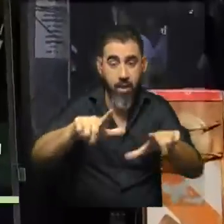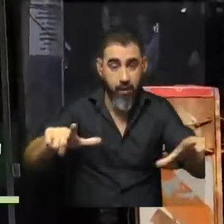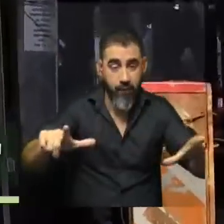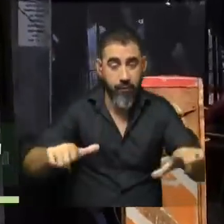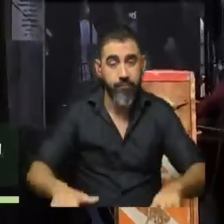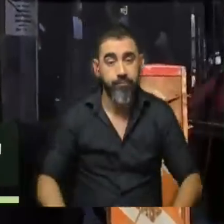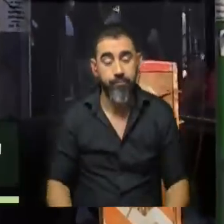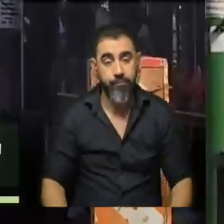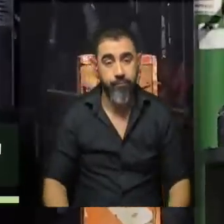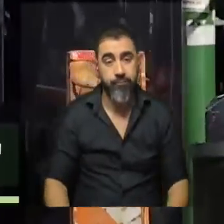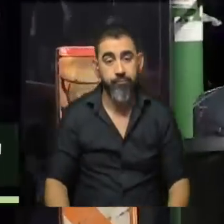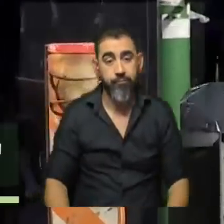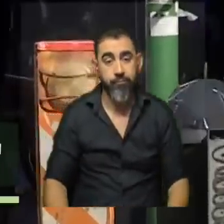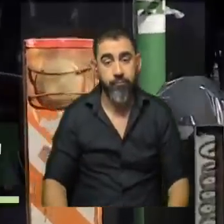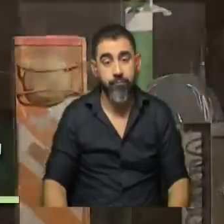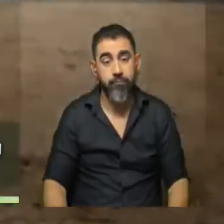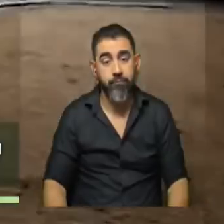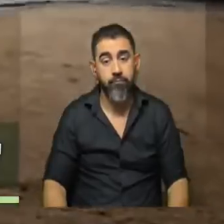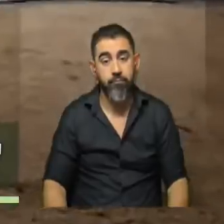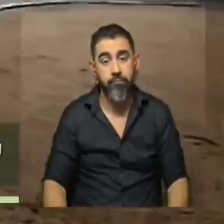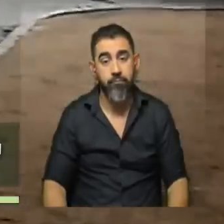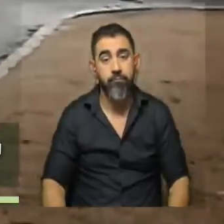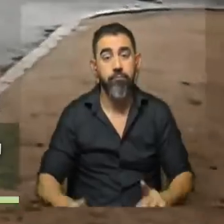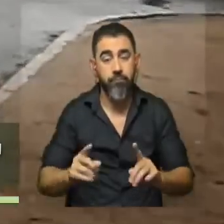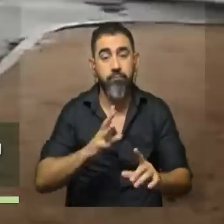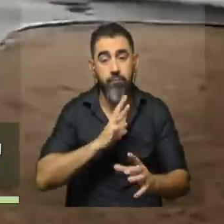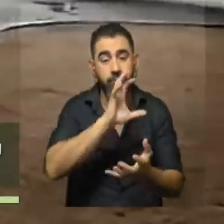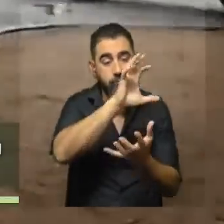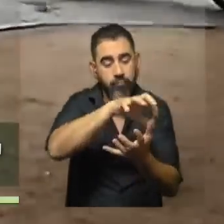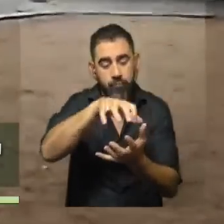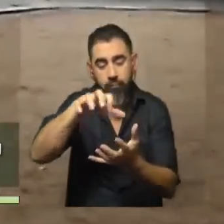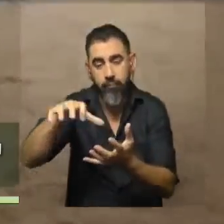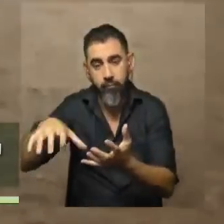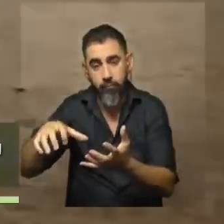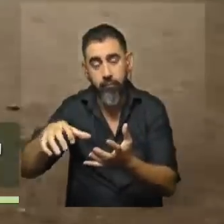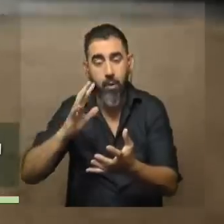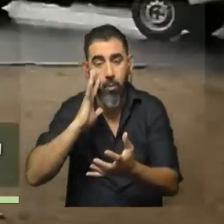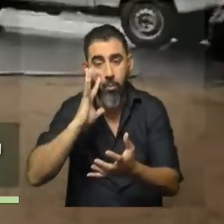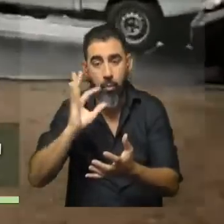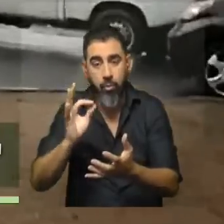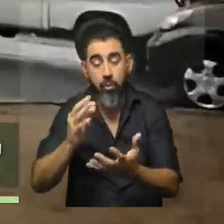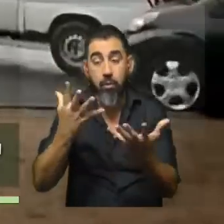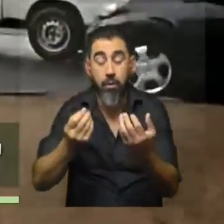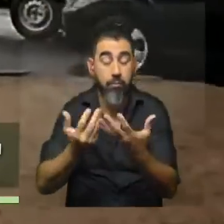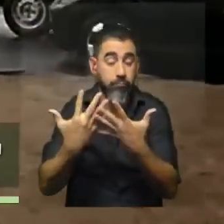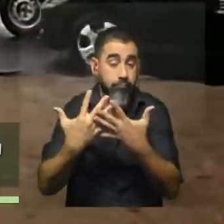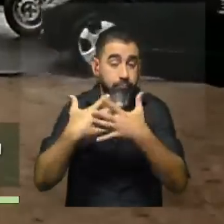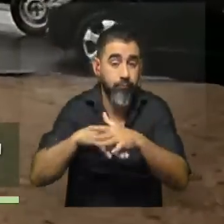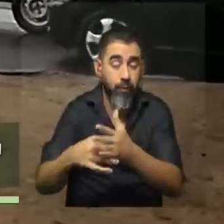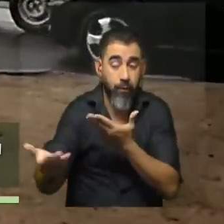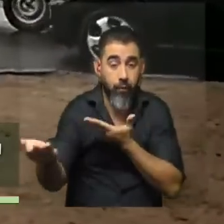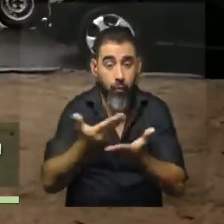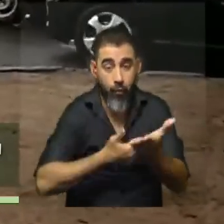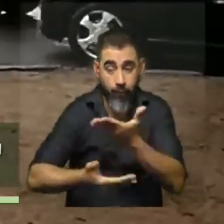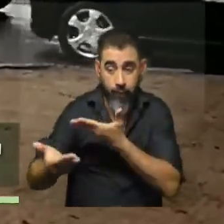y eso ha traído un montón de puestos y, bueno, con los que estamos tratando de convivir a pesar de que tenemos